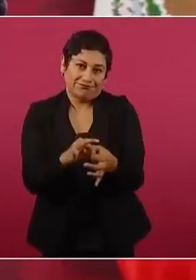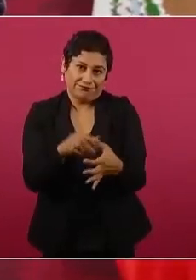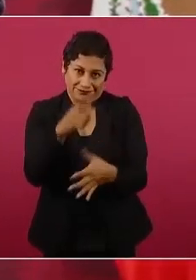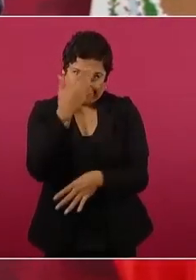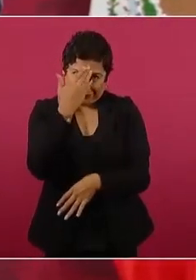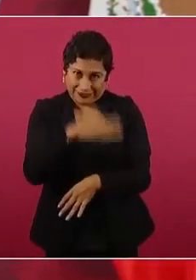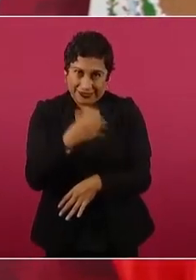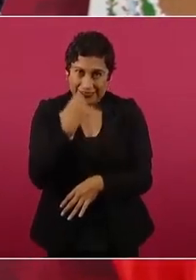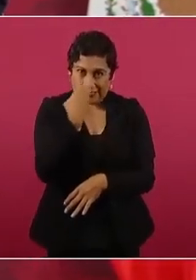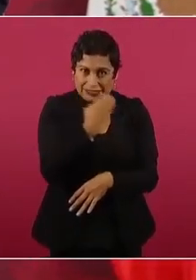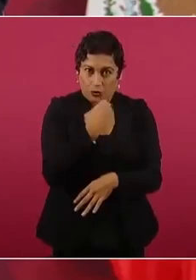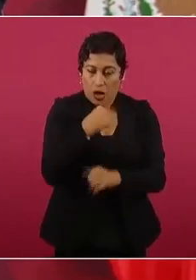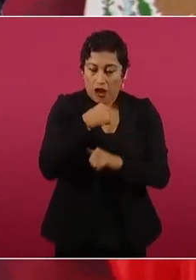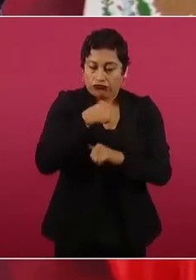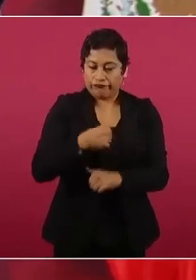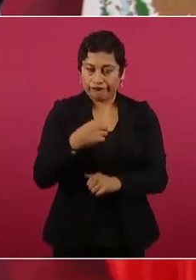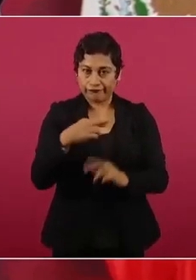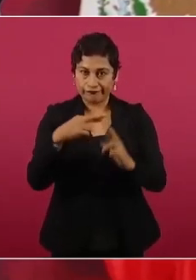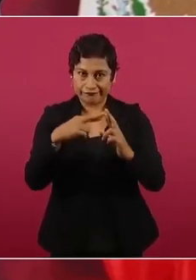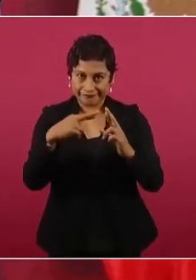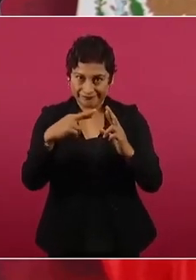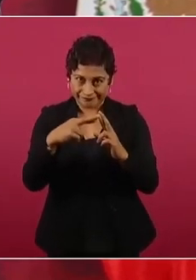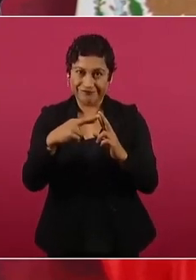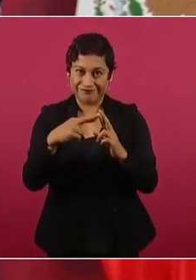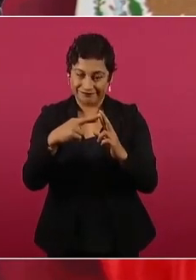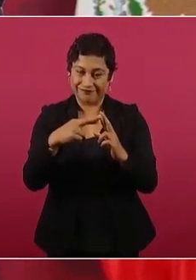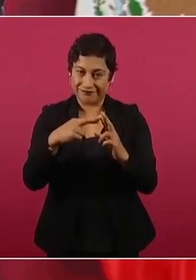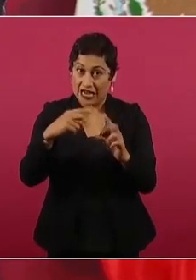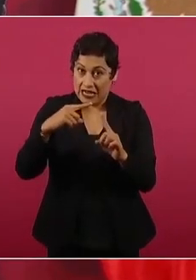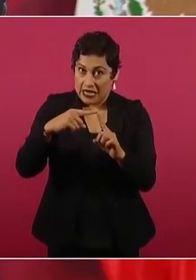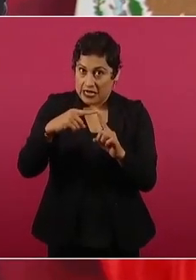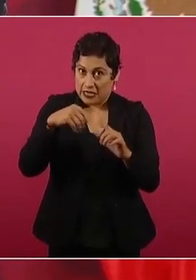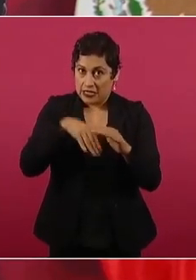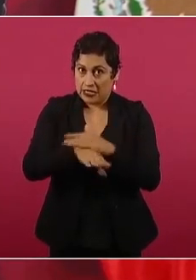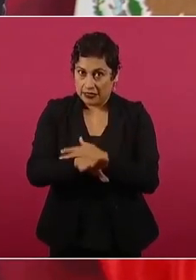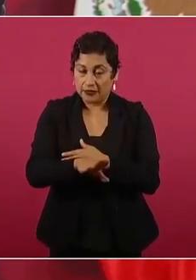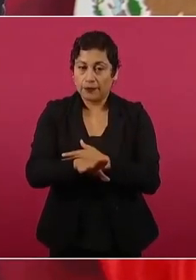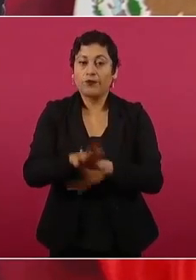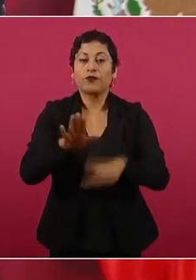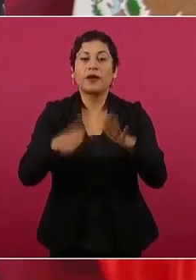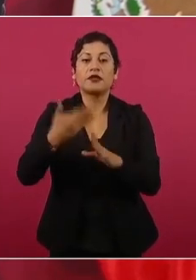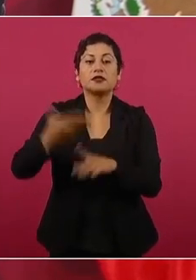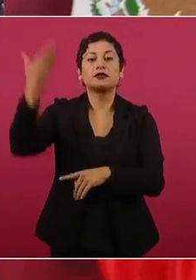y siempre pues era o el ejército o el clero.